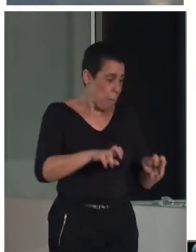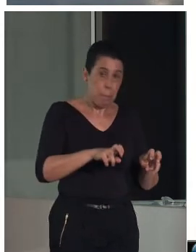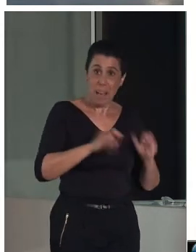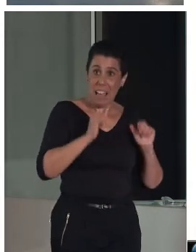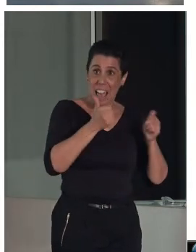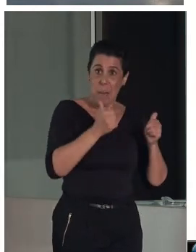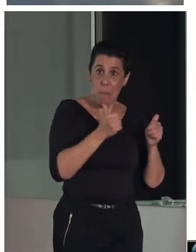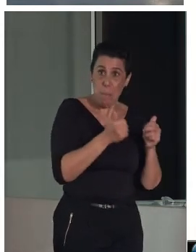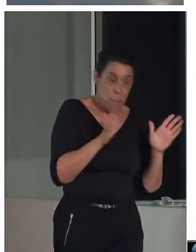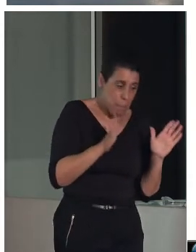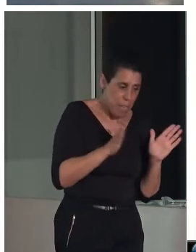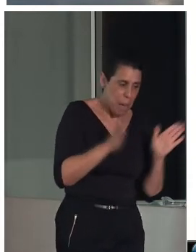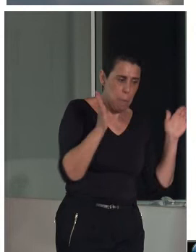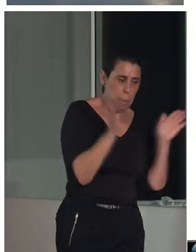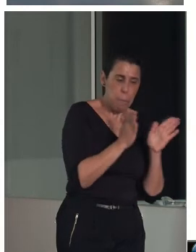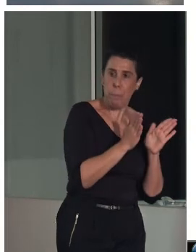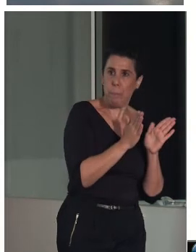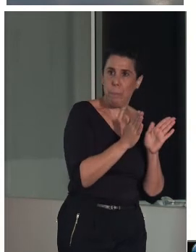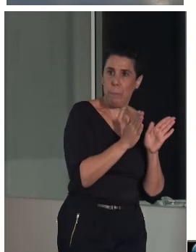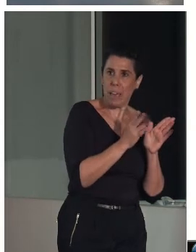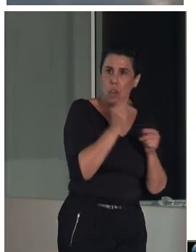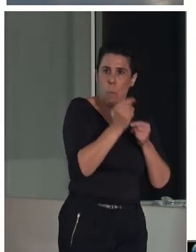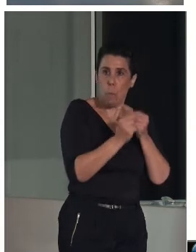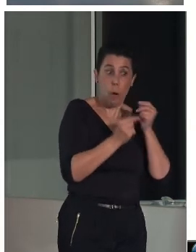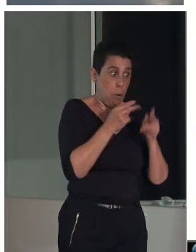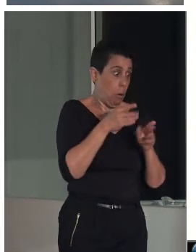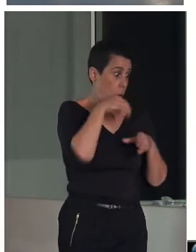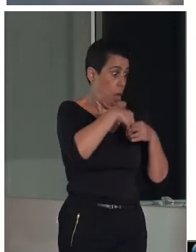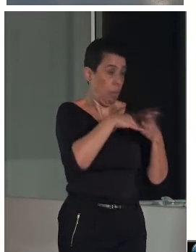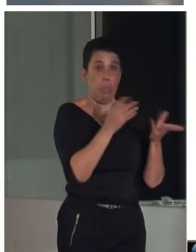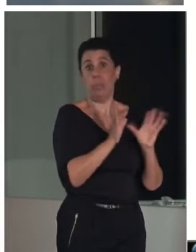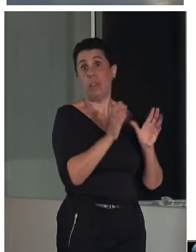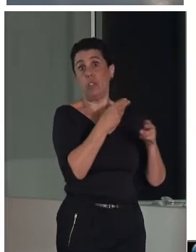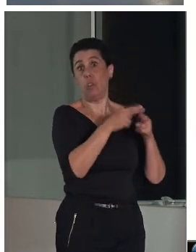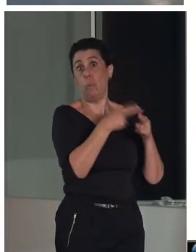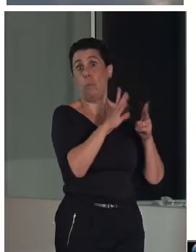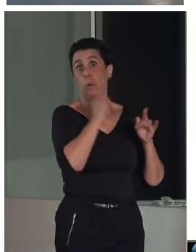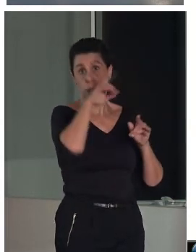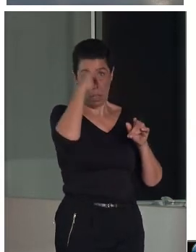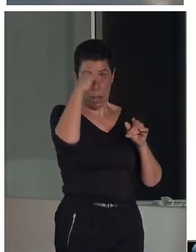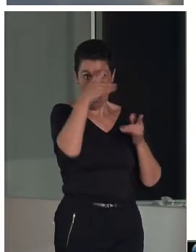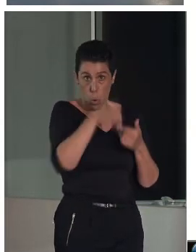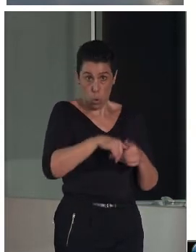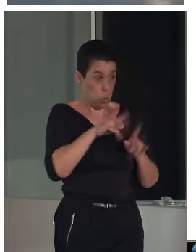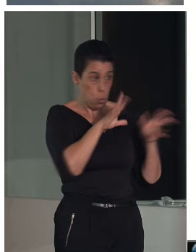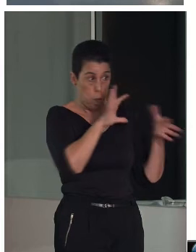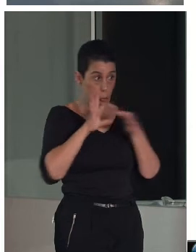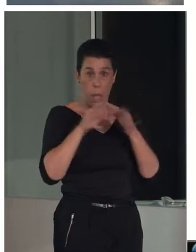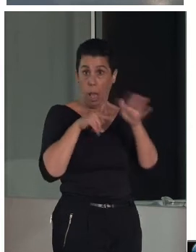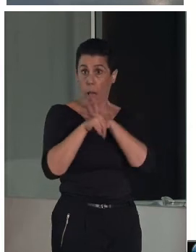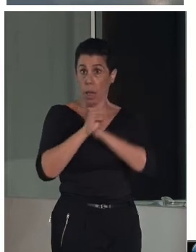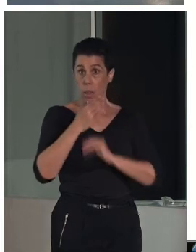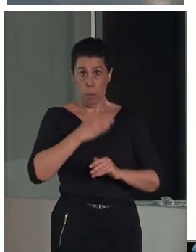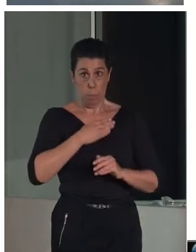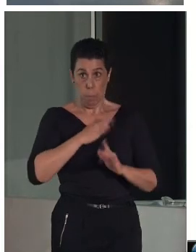de lo macro a lo micro, que es lo que habitualmente se ha hecho en las políticas culturales. En este caso, de gestión de patrimonio cultural